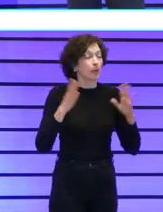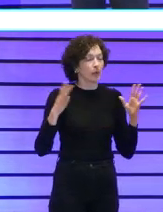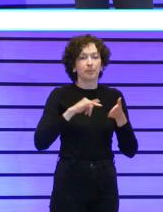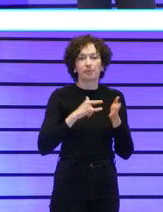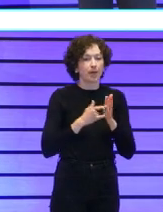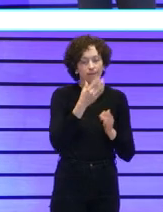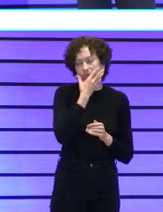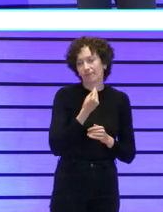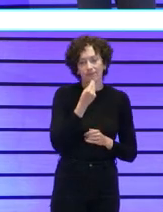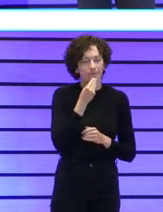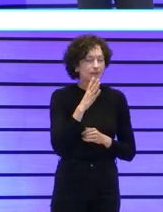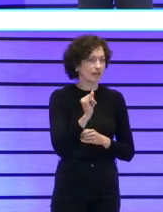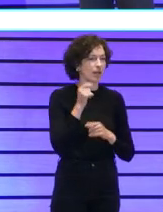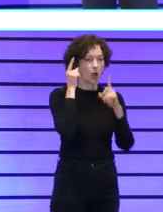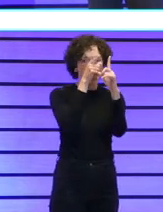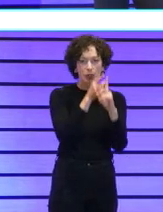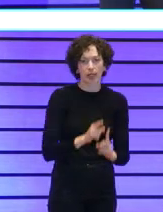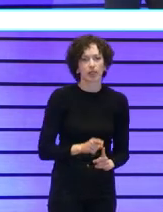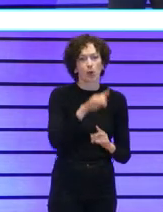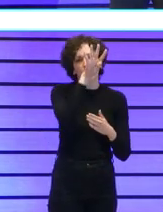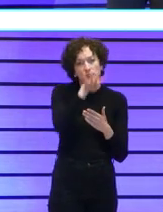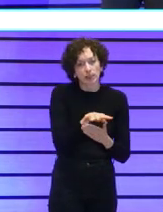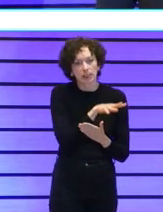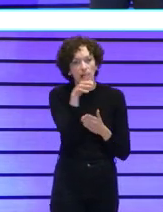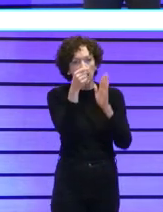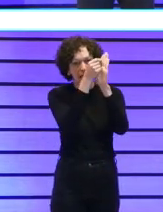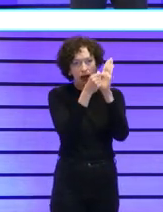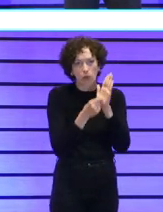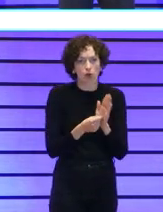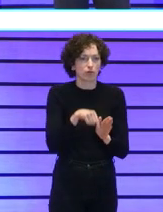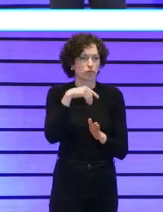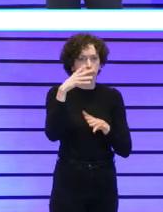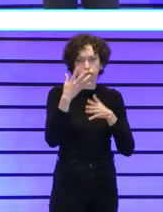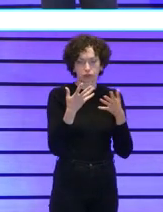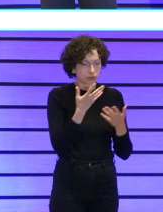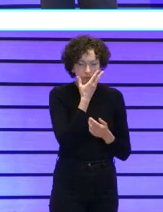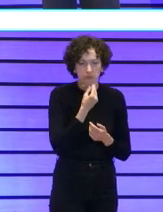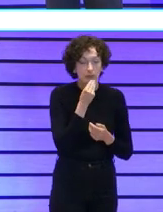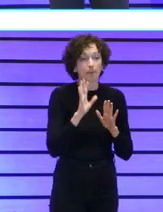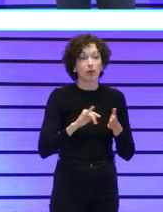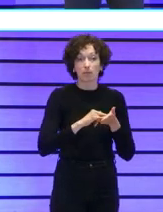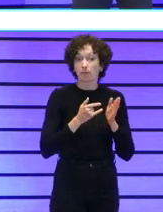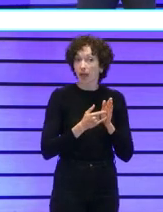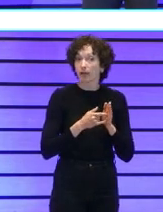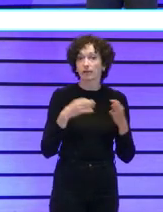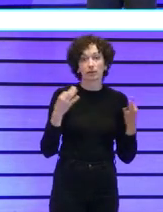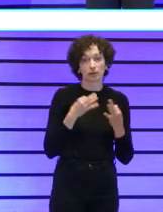plan precioso unos objetivos una tabla de indicadores algo muy bonito pero claro los planes hay que desplegarlos hay que los planes